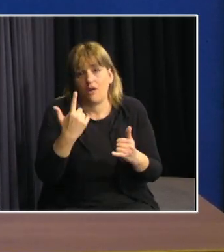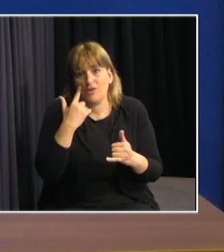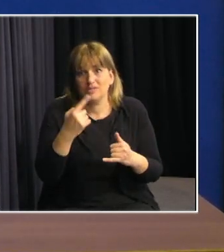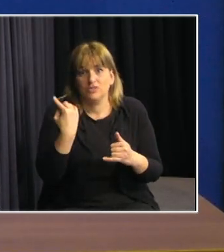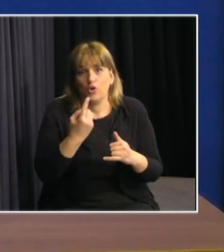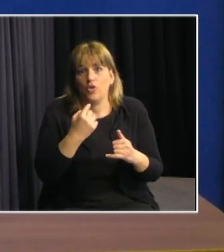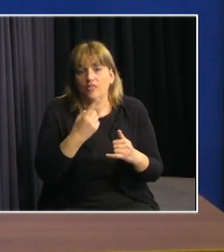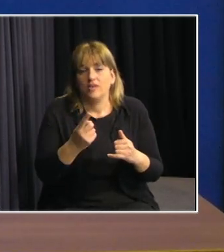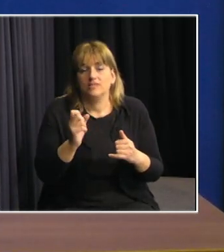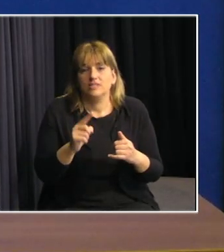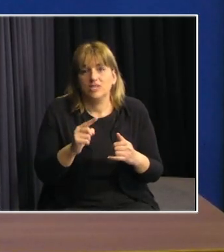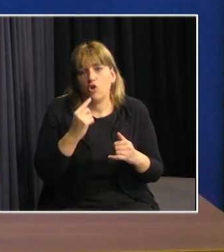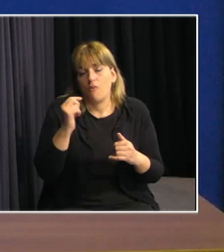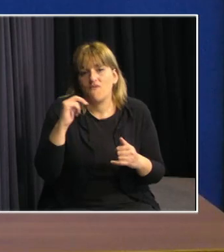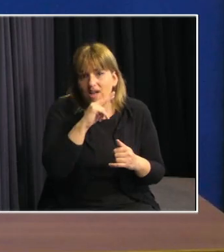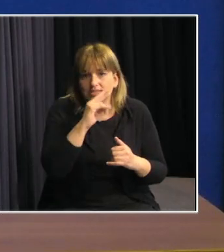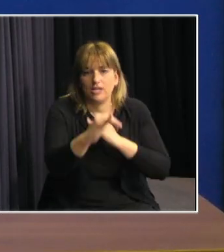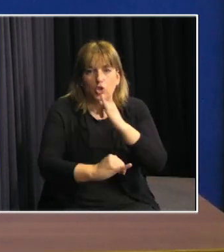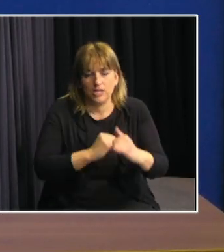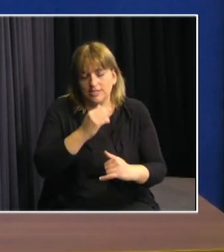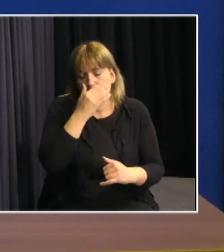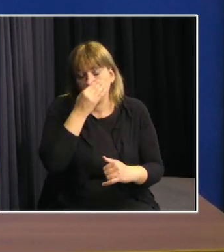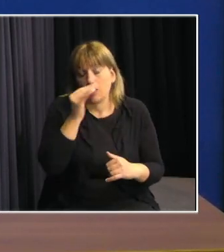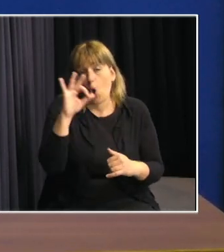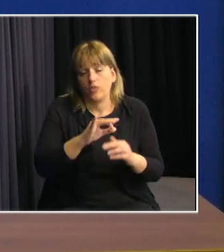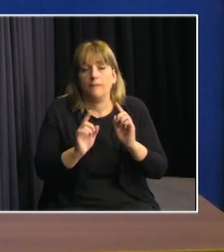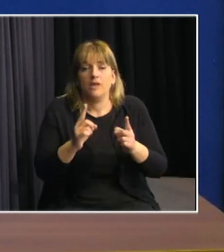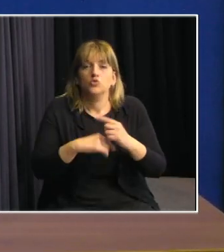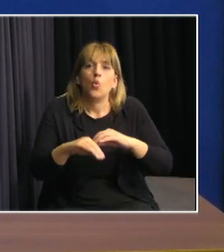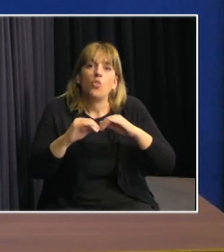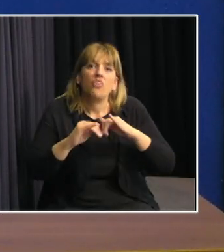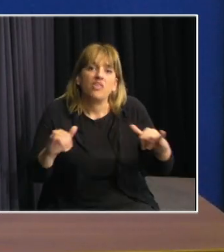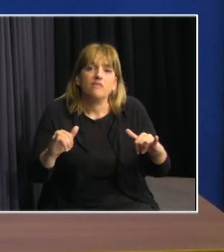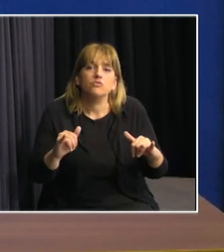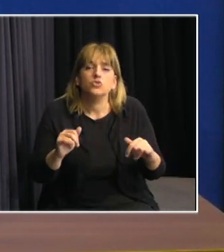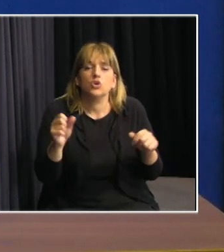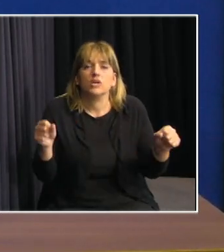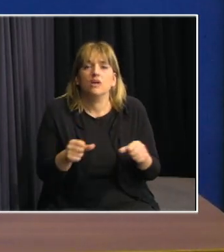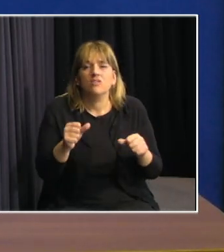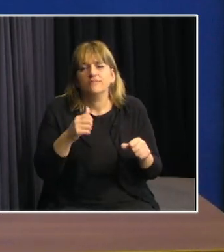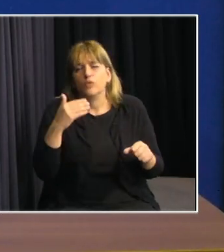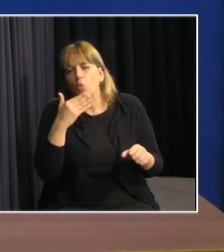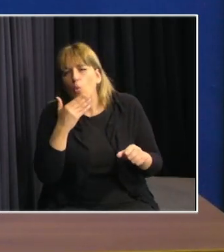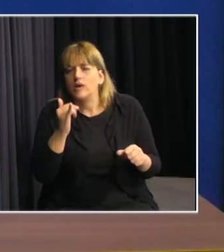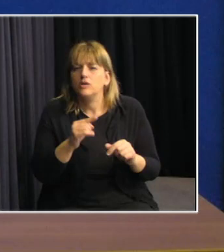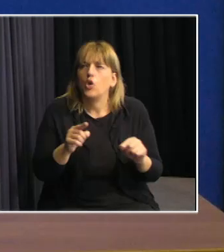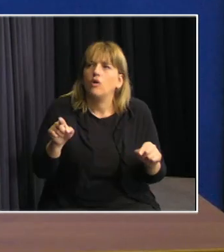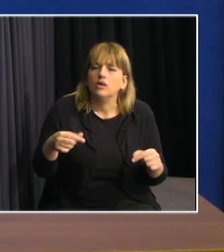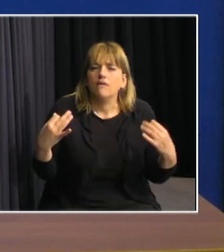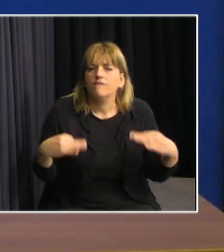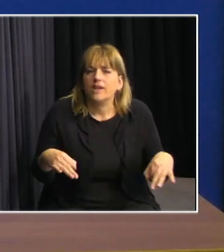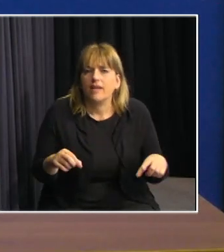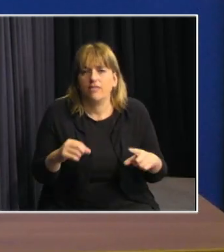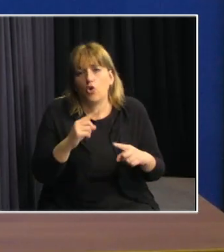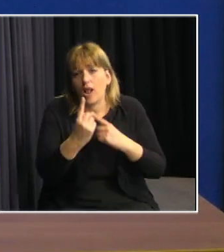fake news, pero también con la difusión de hechos de dudosa veracidad, cuando no con